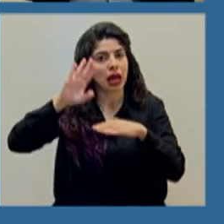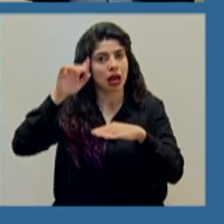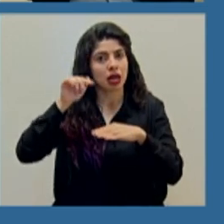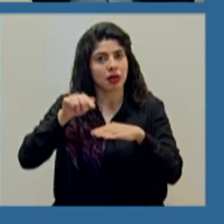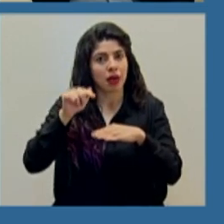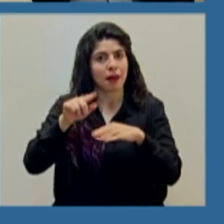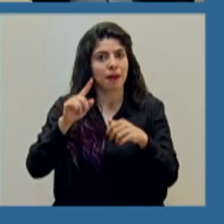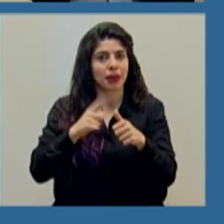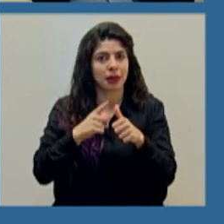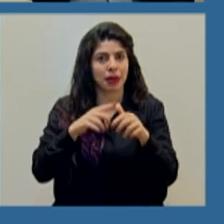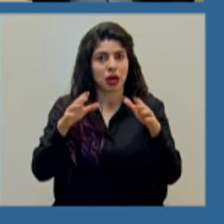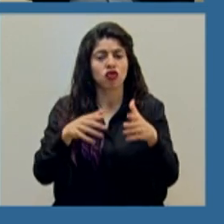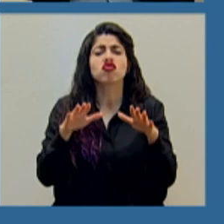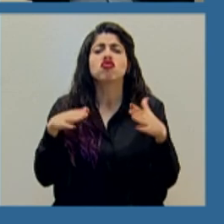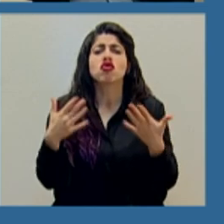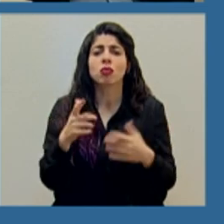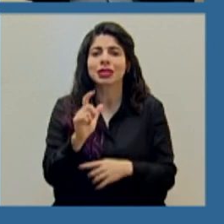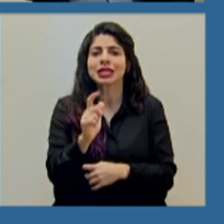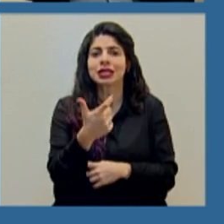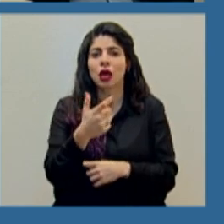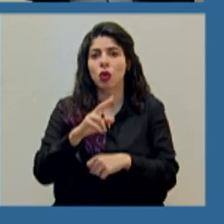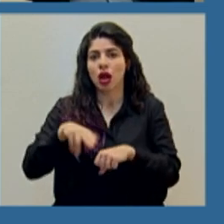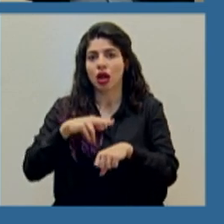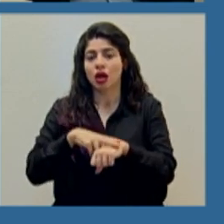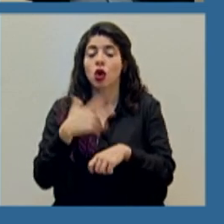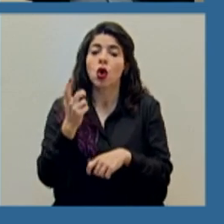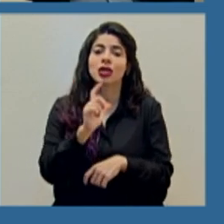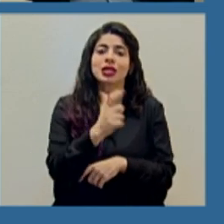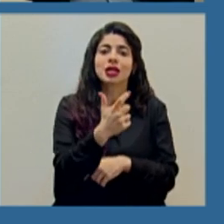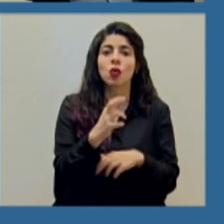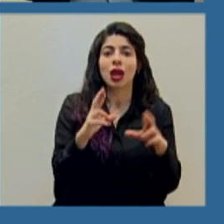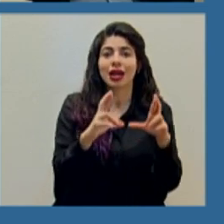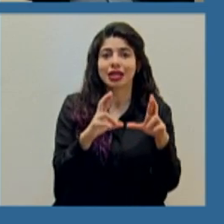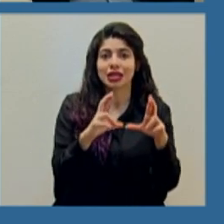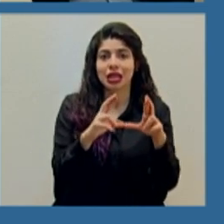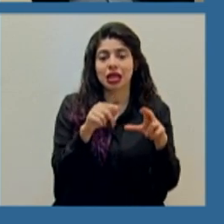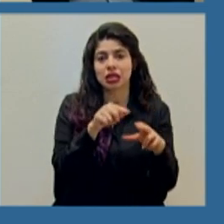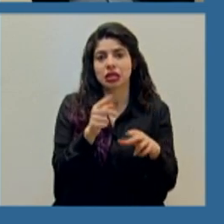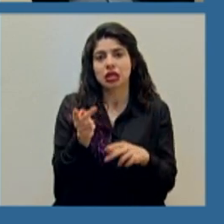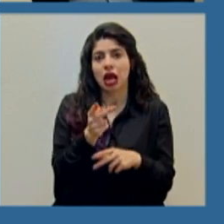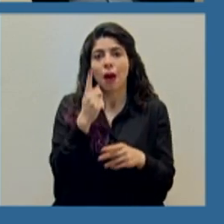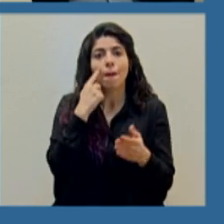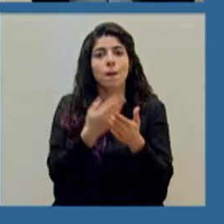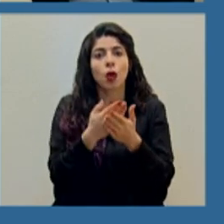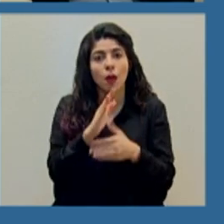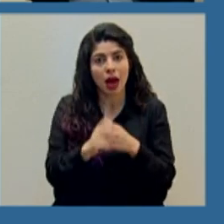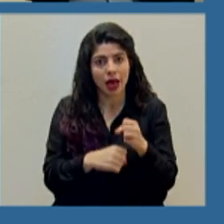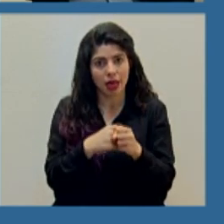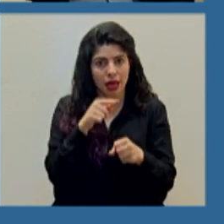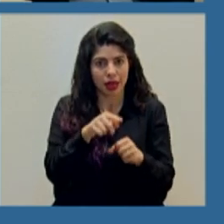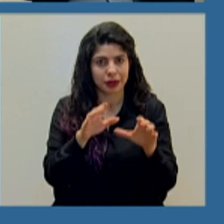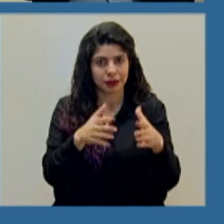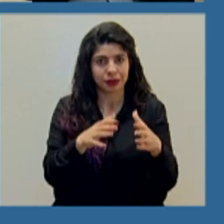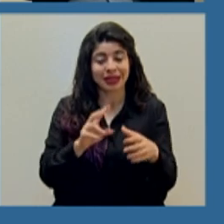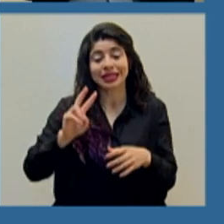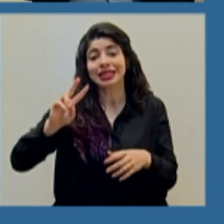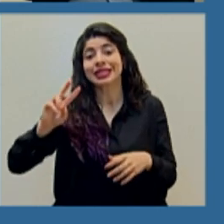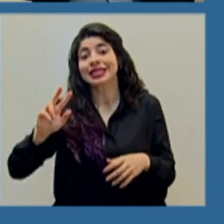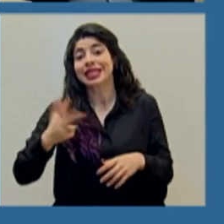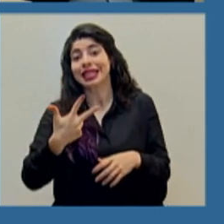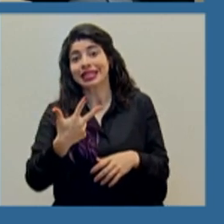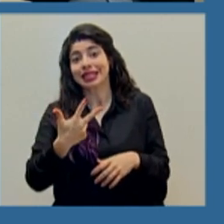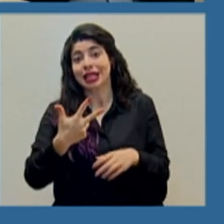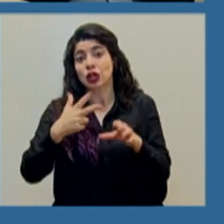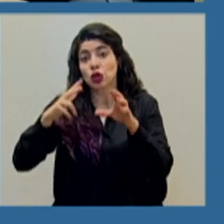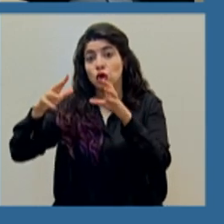por medio de cédula nacional o cédula de residencia. El tercer grupo de personas lo componen todas las